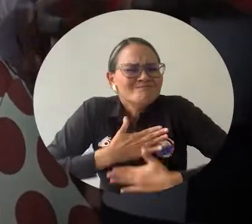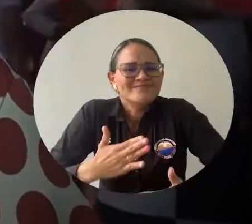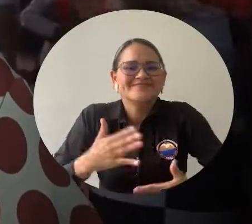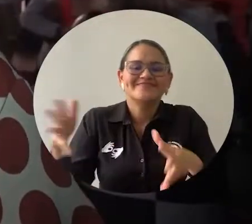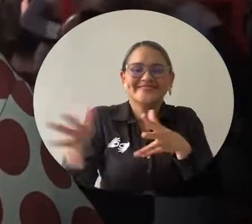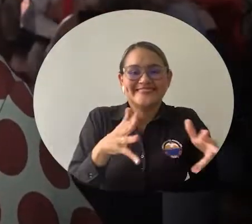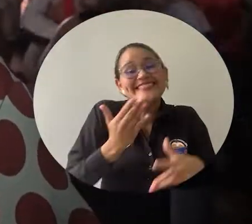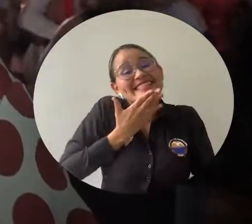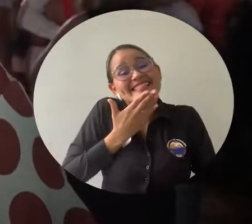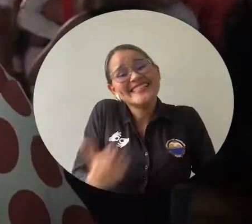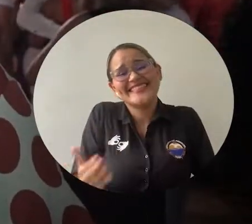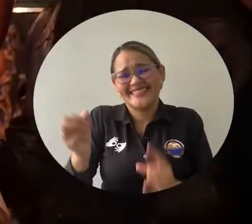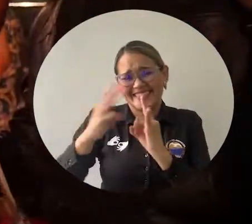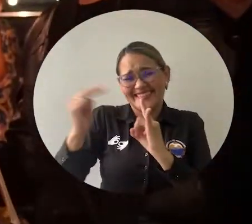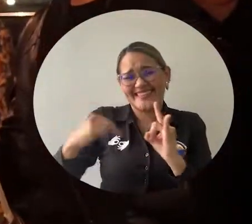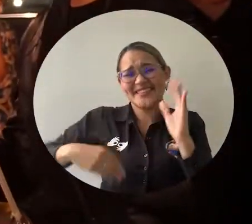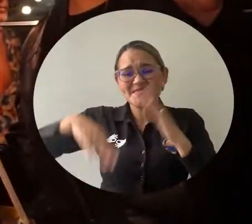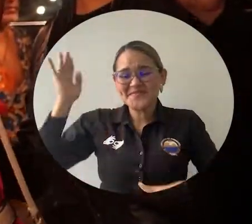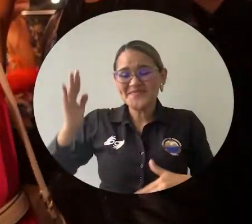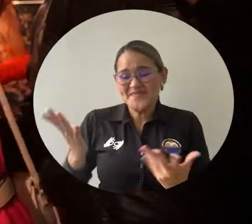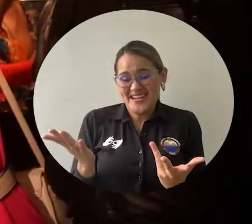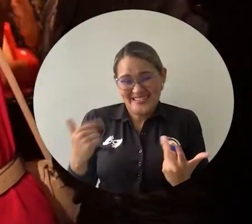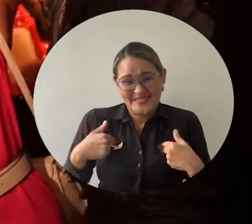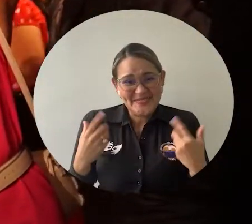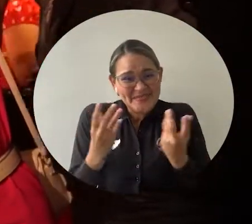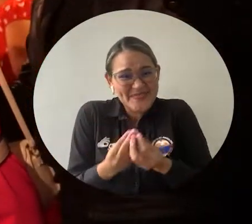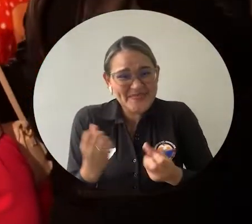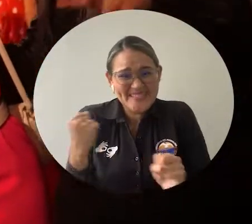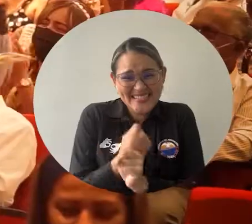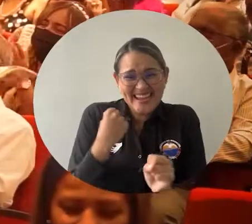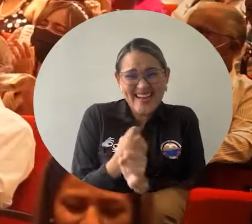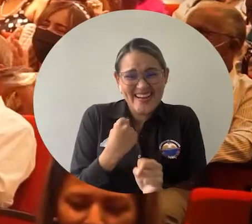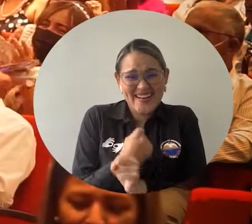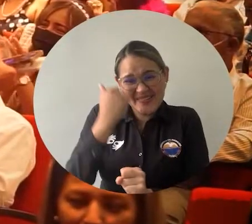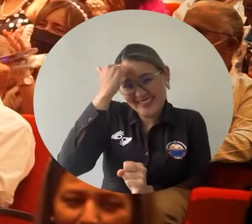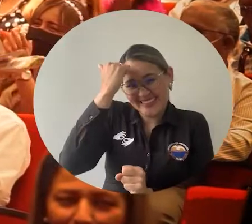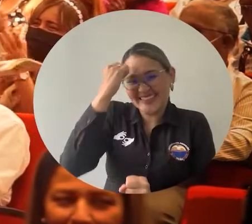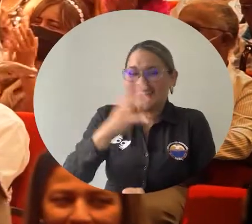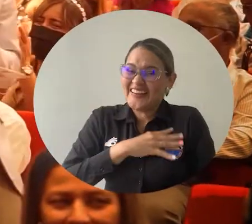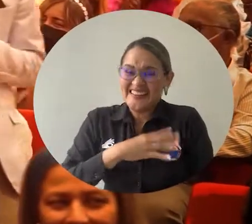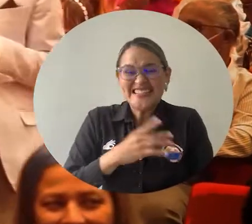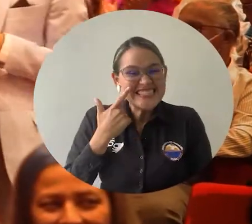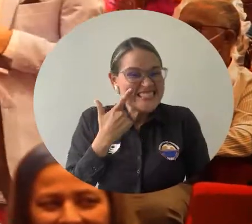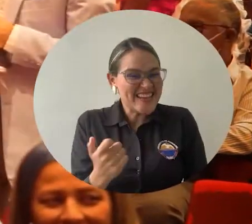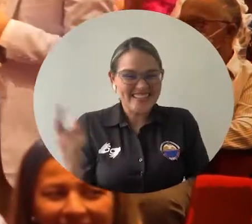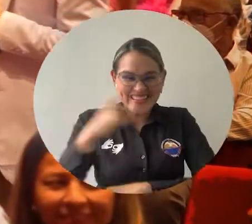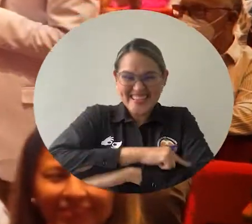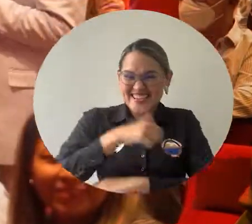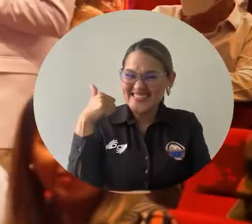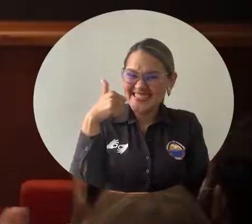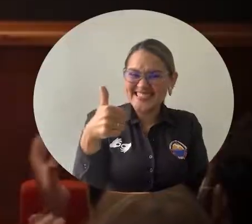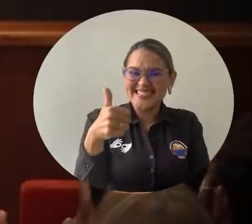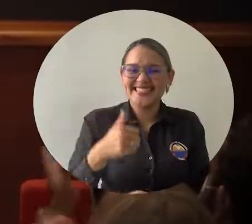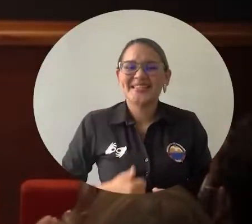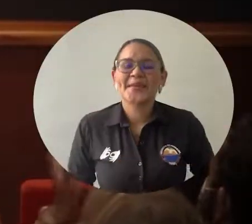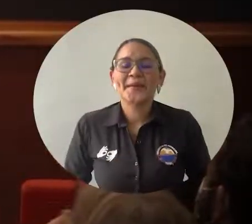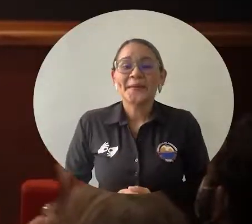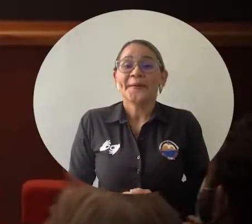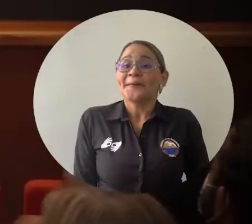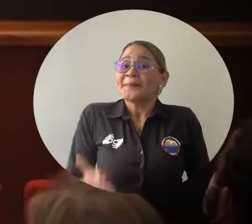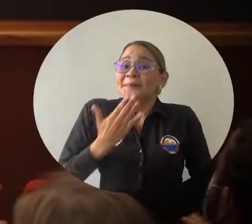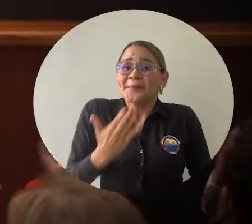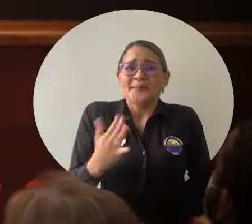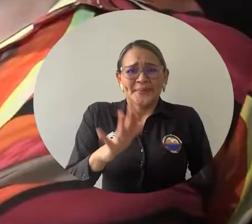y bueno, agradecer a la universidad por esta oportunidad, por hacer parte de este equipo tan maravilloso y por regalarnos este día tan chévere. Es una